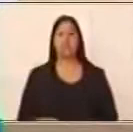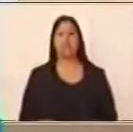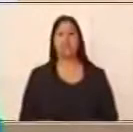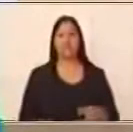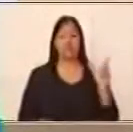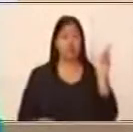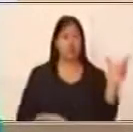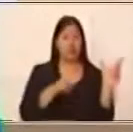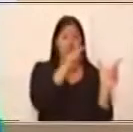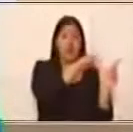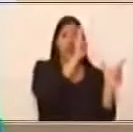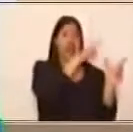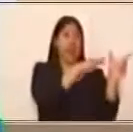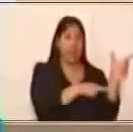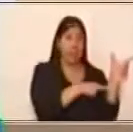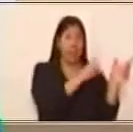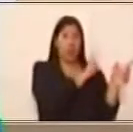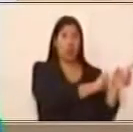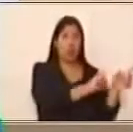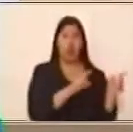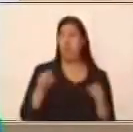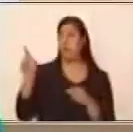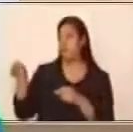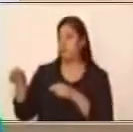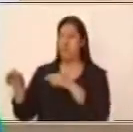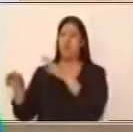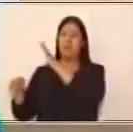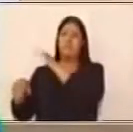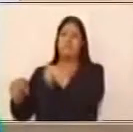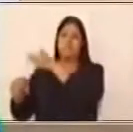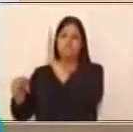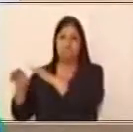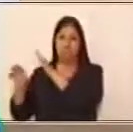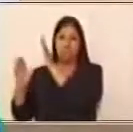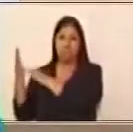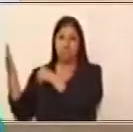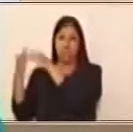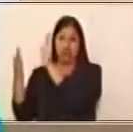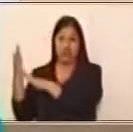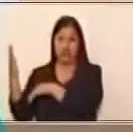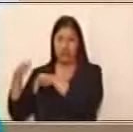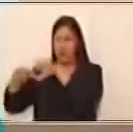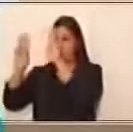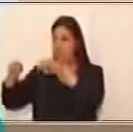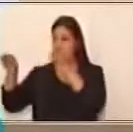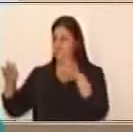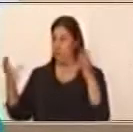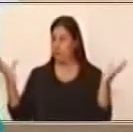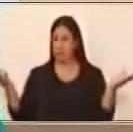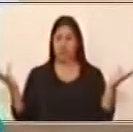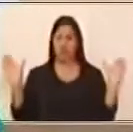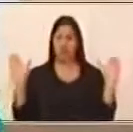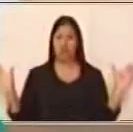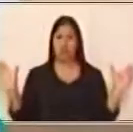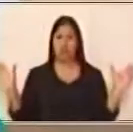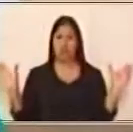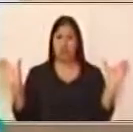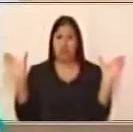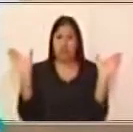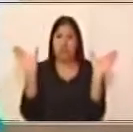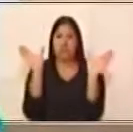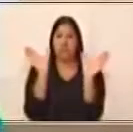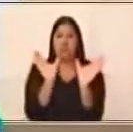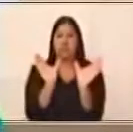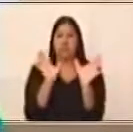cuento y Alex pinta un paisaje. Al tener un nexo, esas oraciones no van separadas, sino que